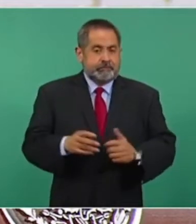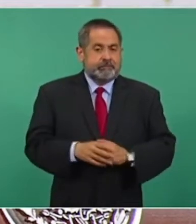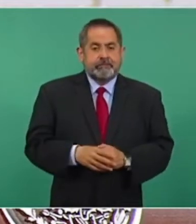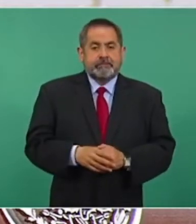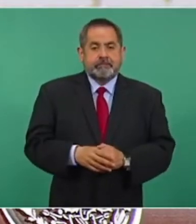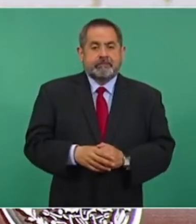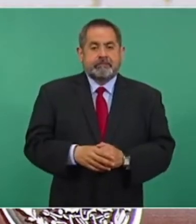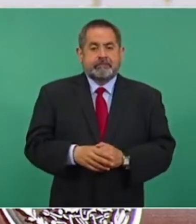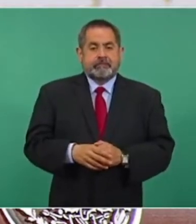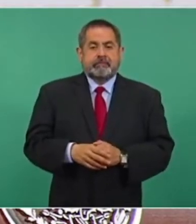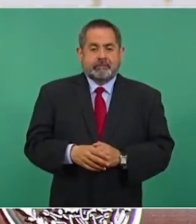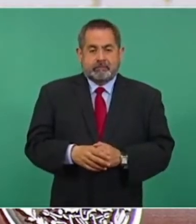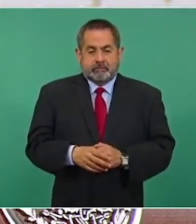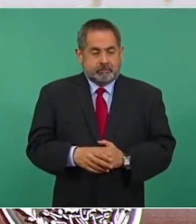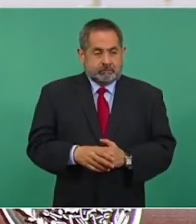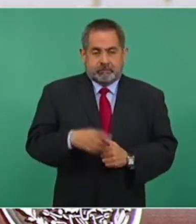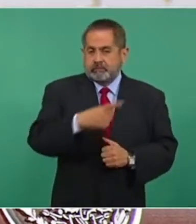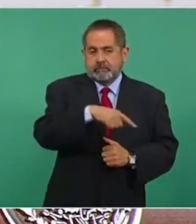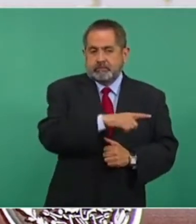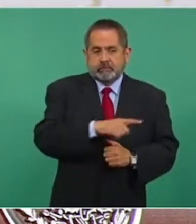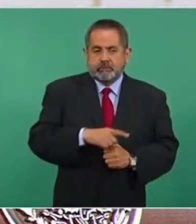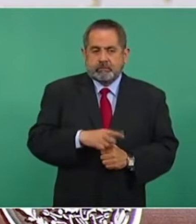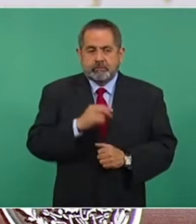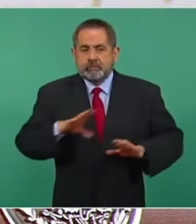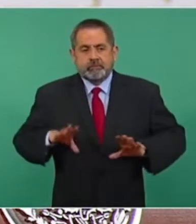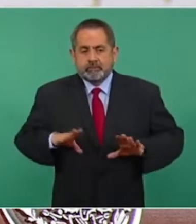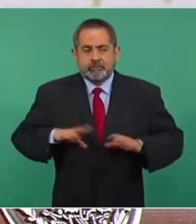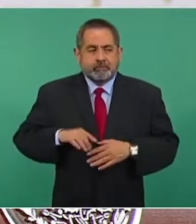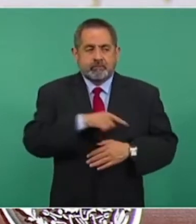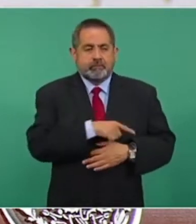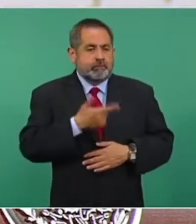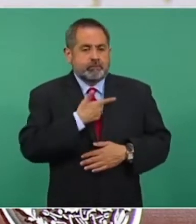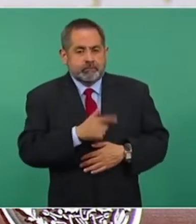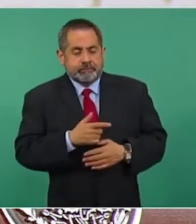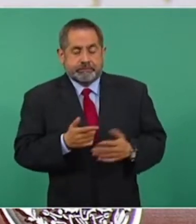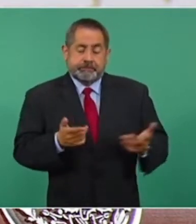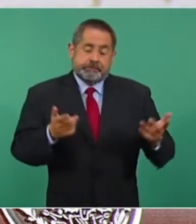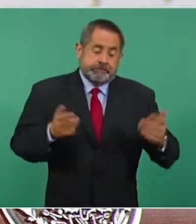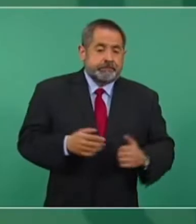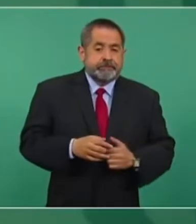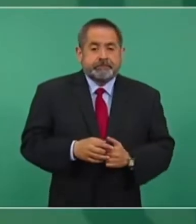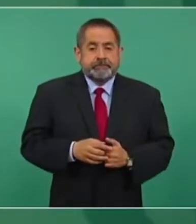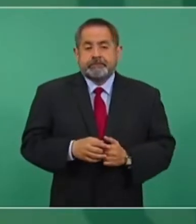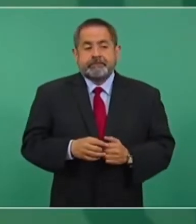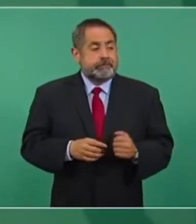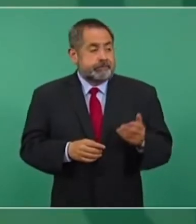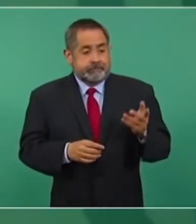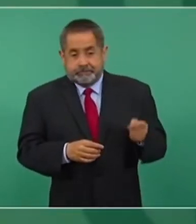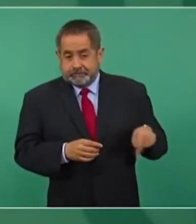Pero lo que no les conviene, no les gusta es que